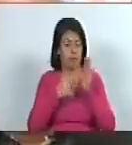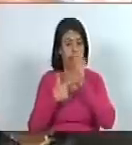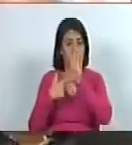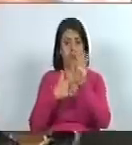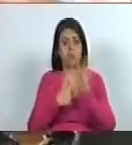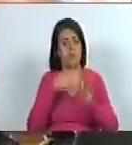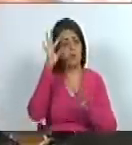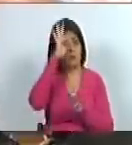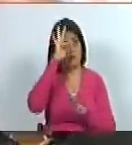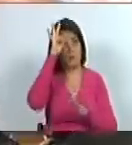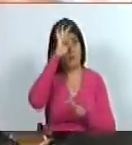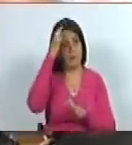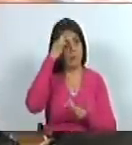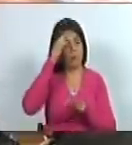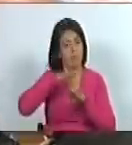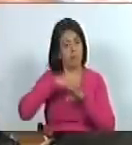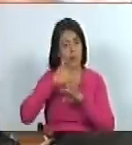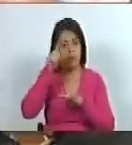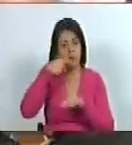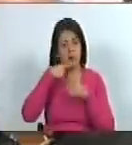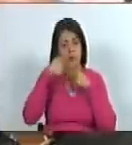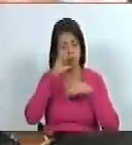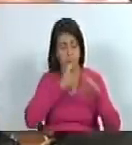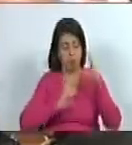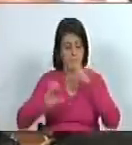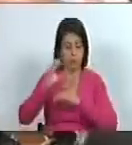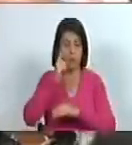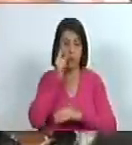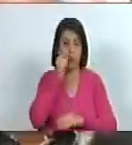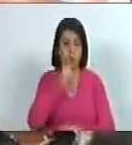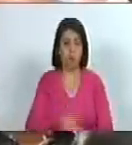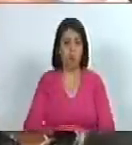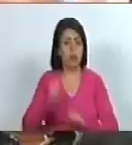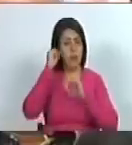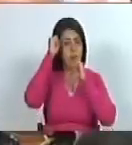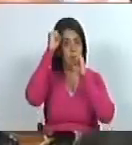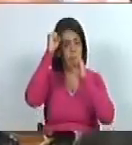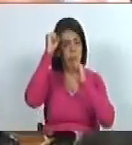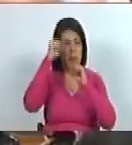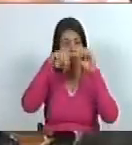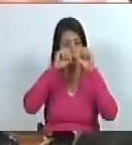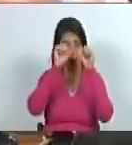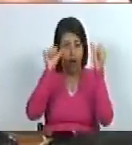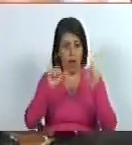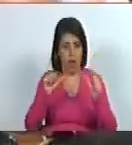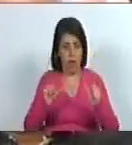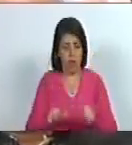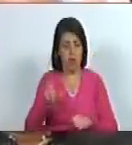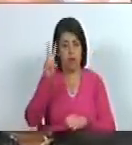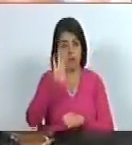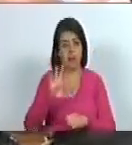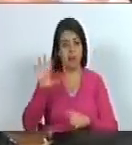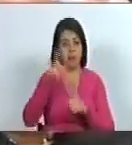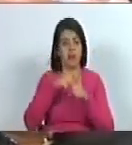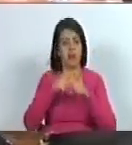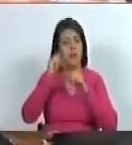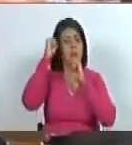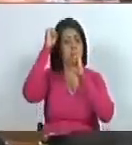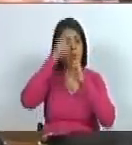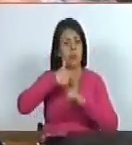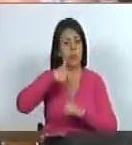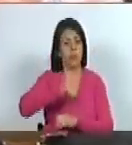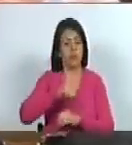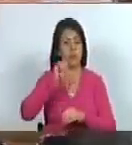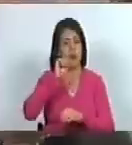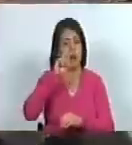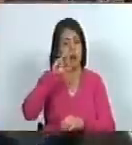filosófica y por qué no científica del hombre que viva el artista plástico venezolano y que viva nuestro